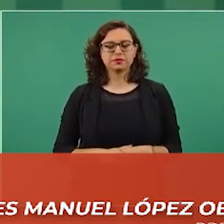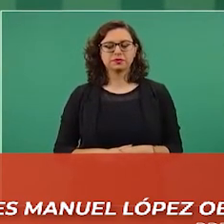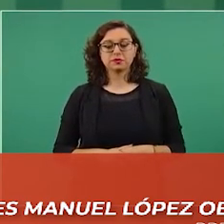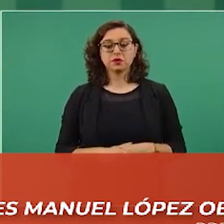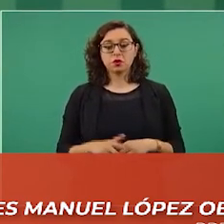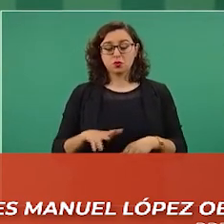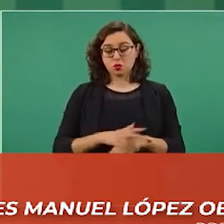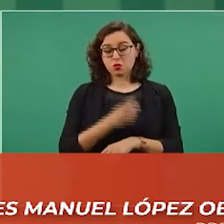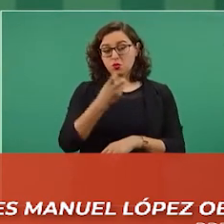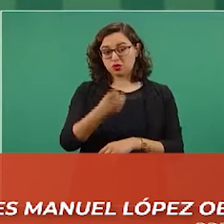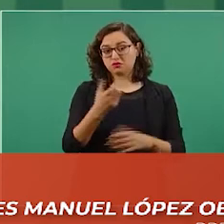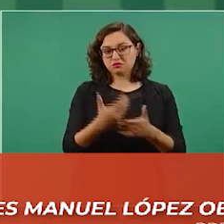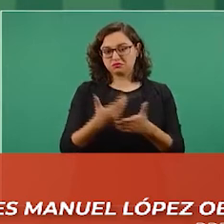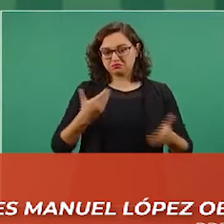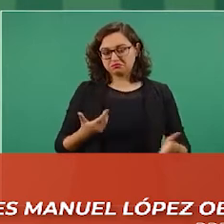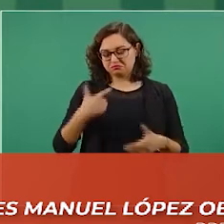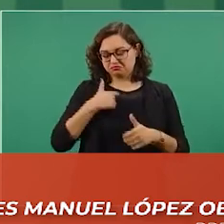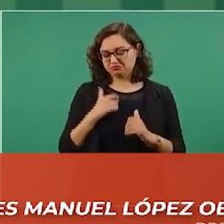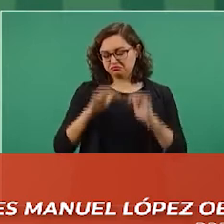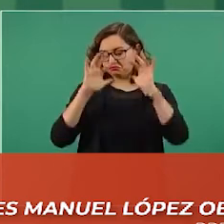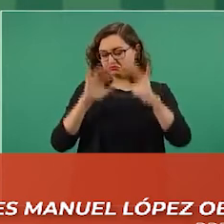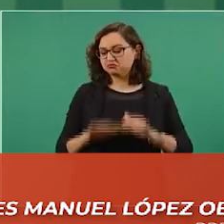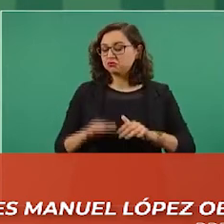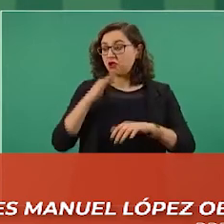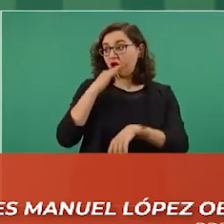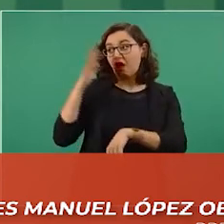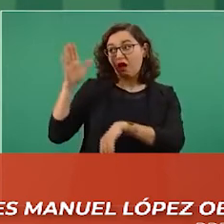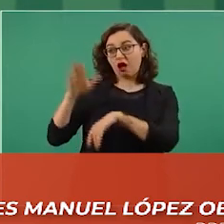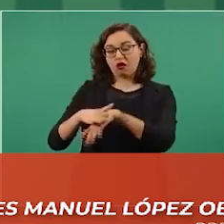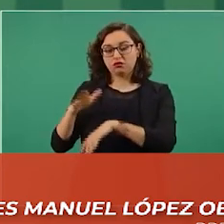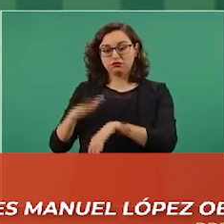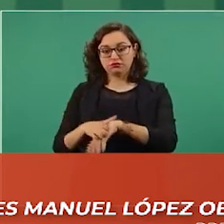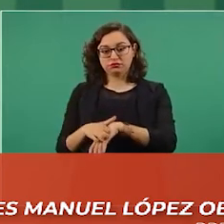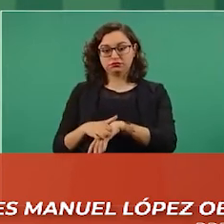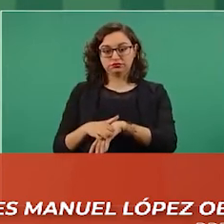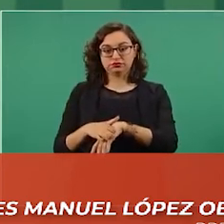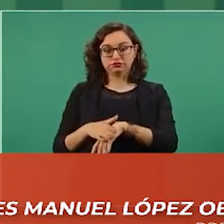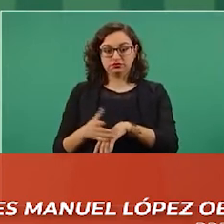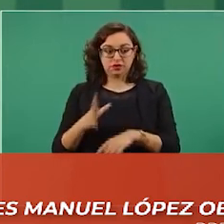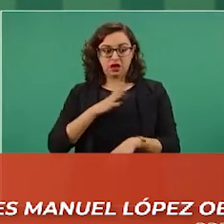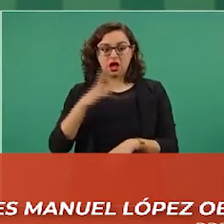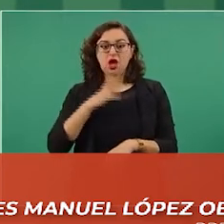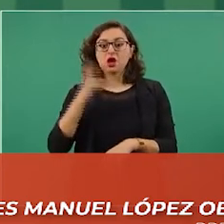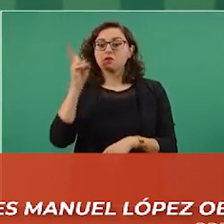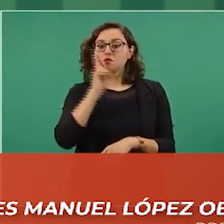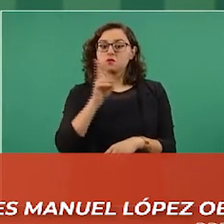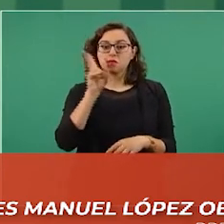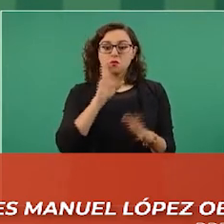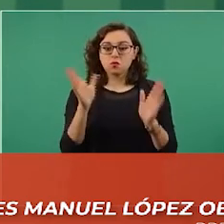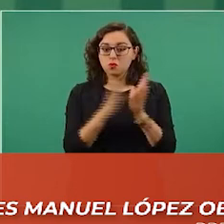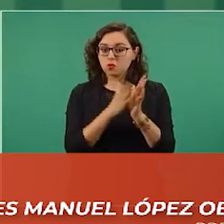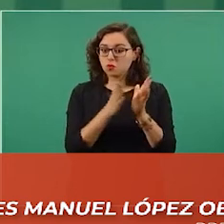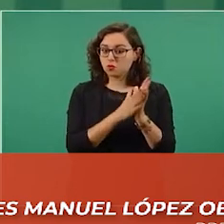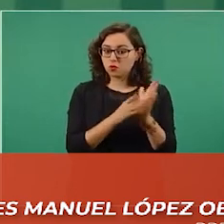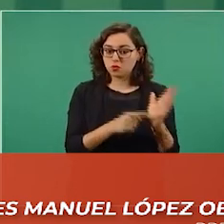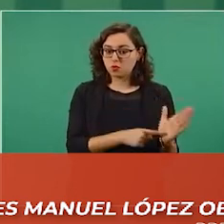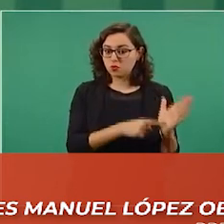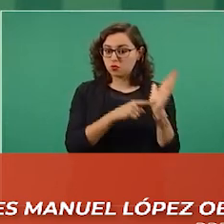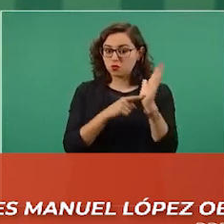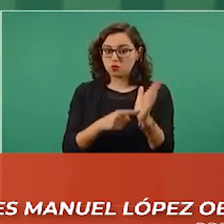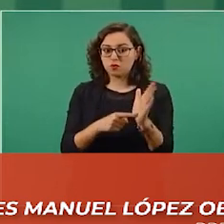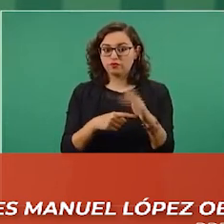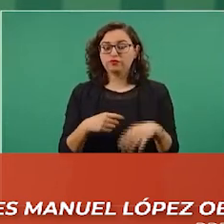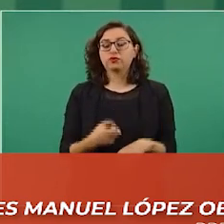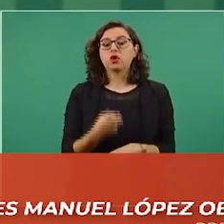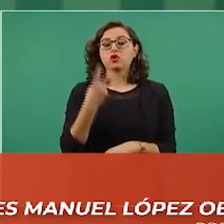diplomática, está aprobado, fueron dos millones